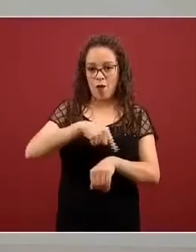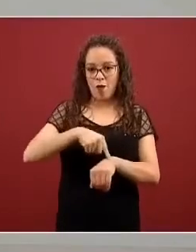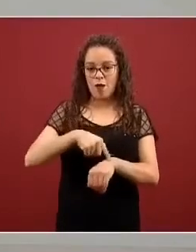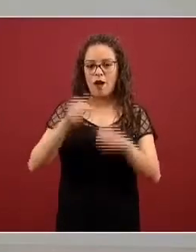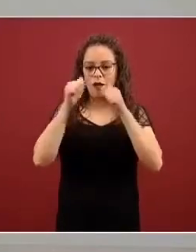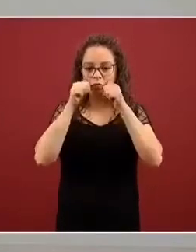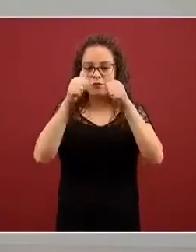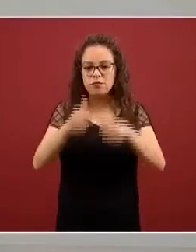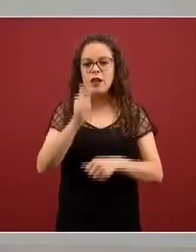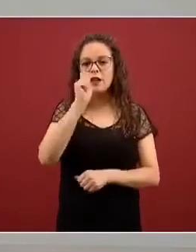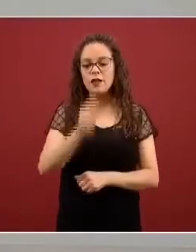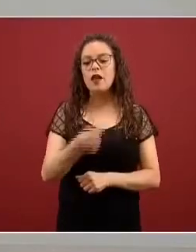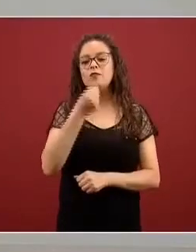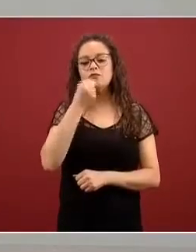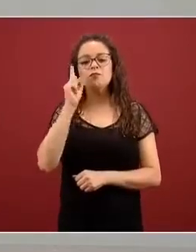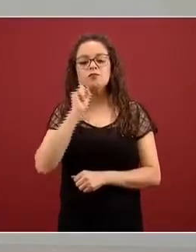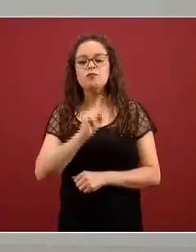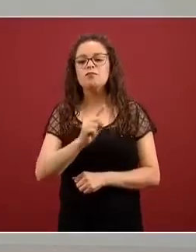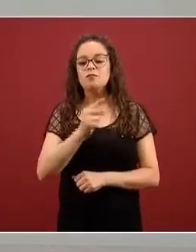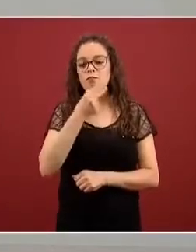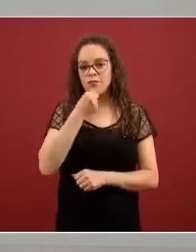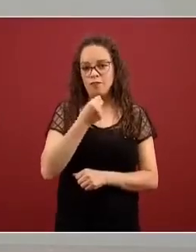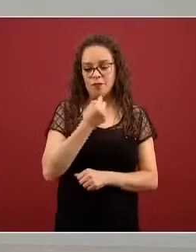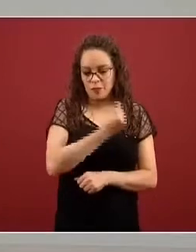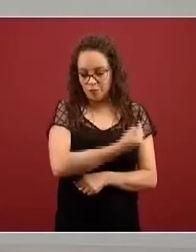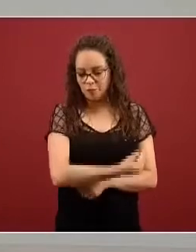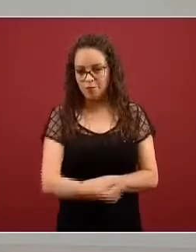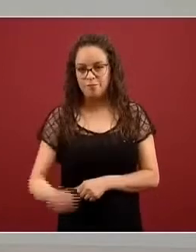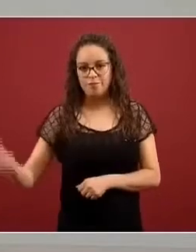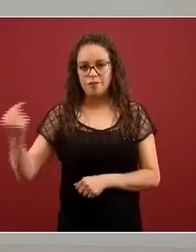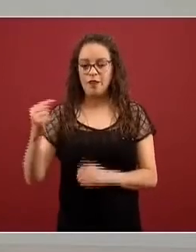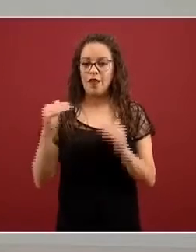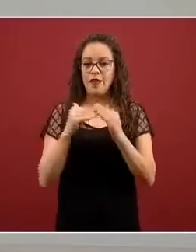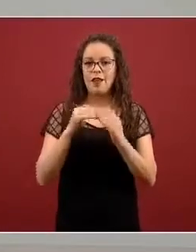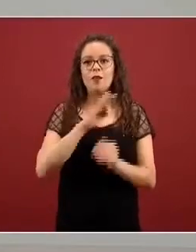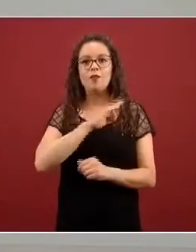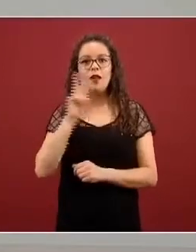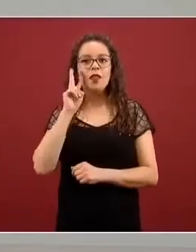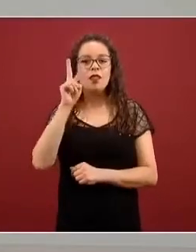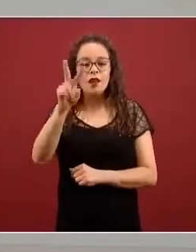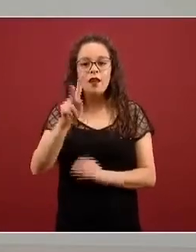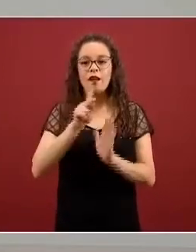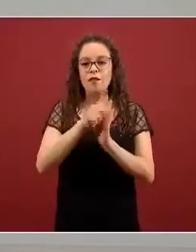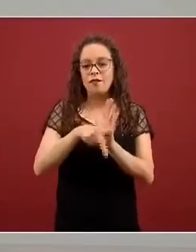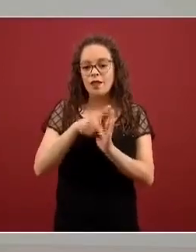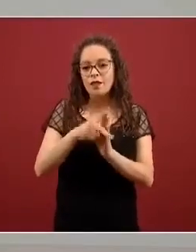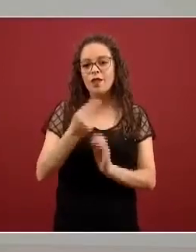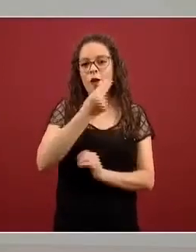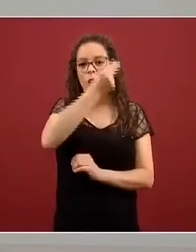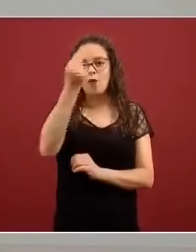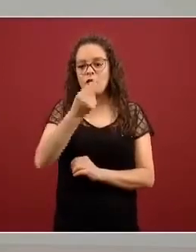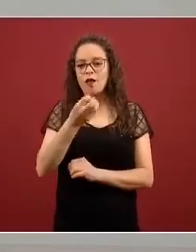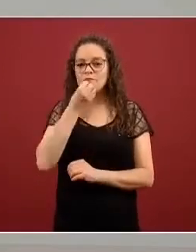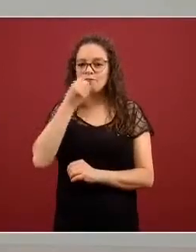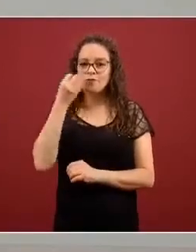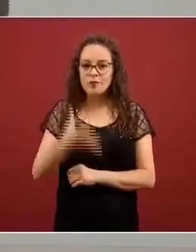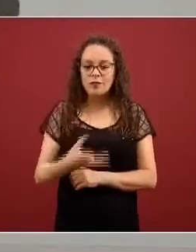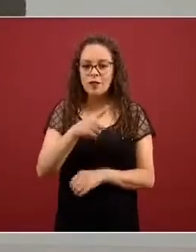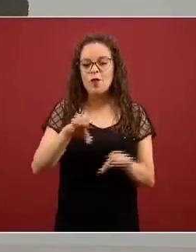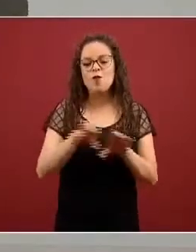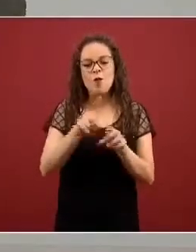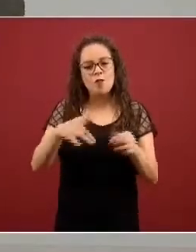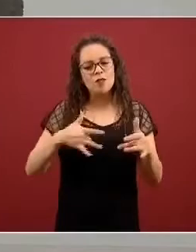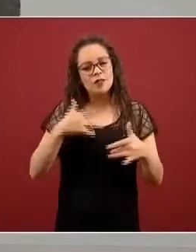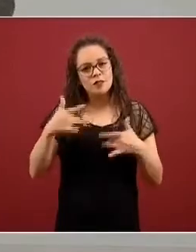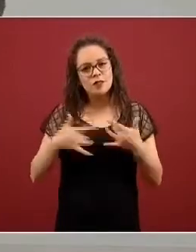para que recibamos los videos y los dibujos y nos expresen cómo se sienten y qué quieren que el Dr.